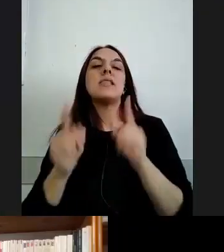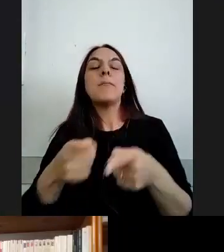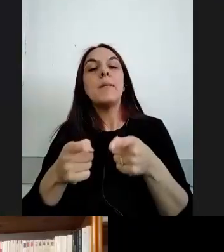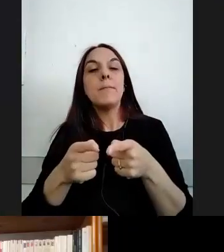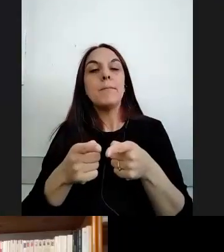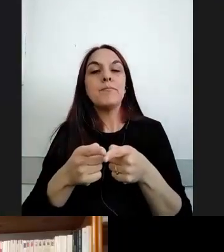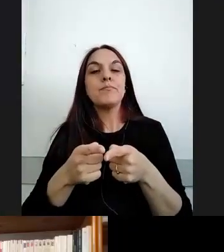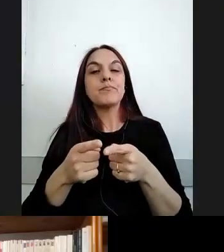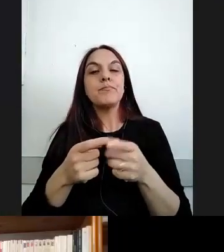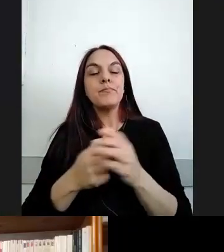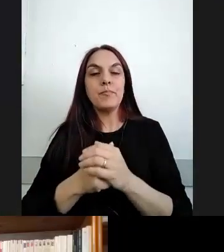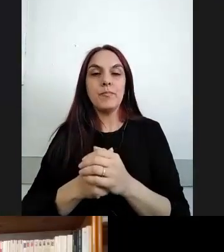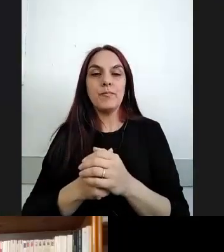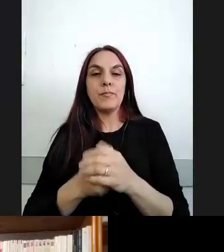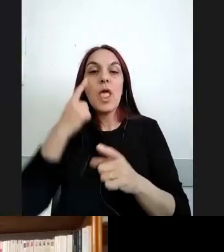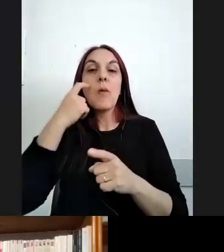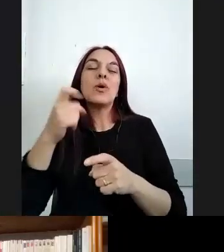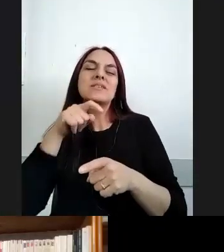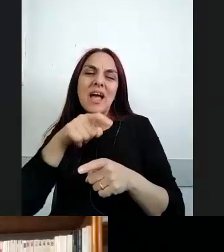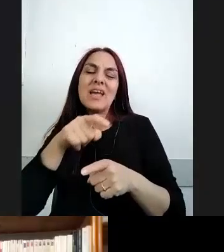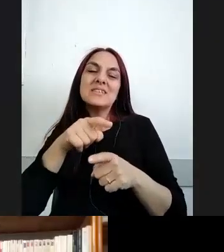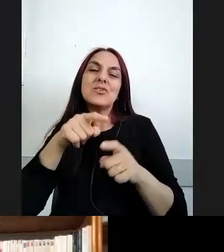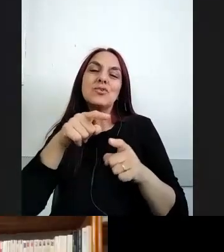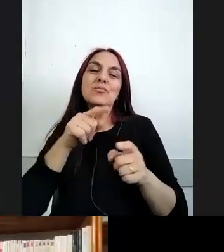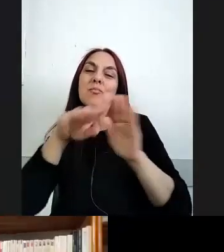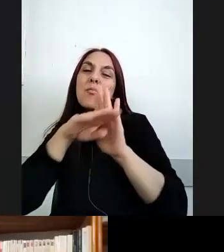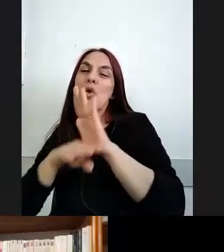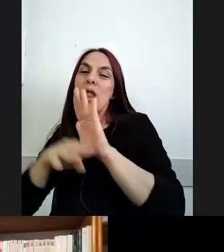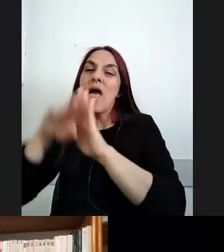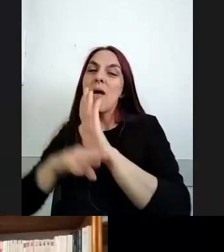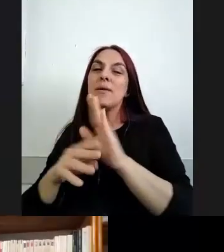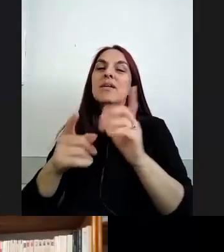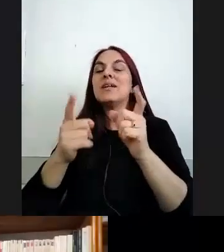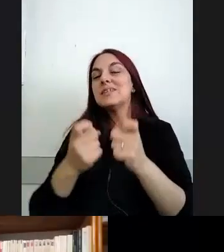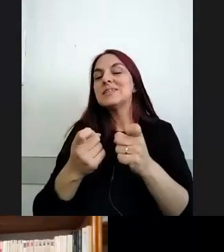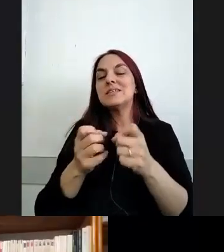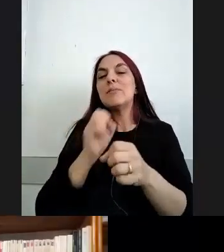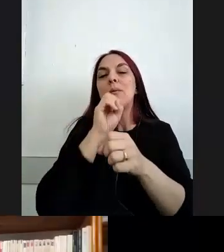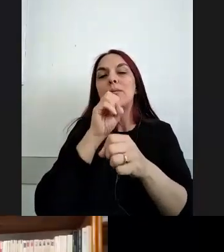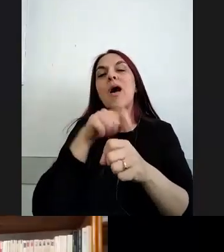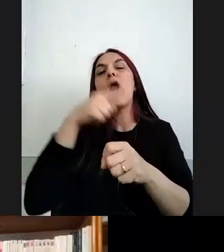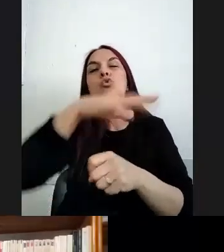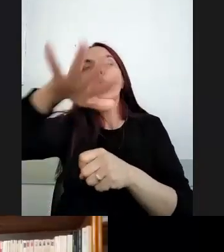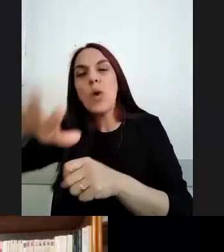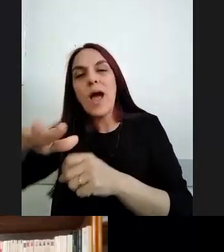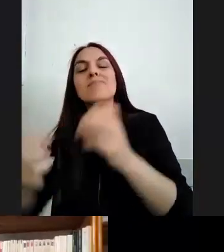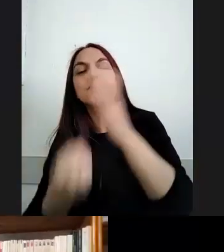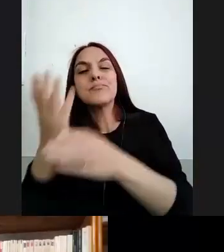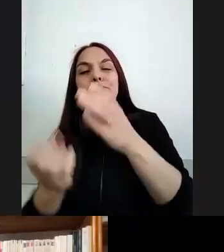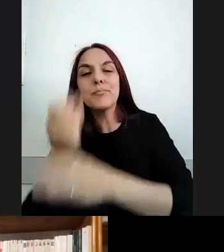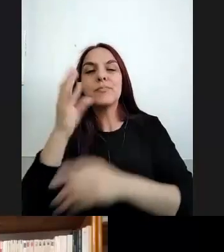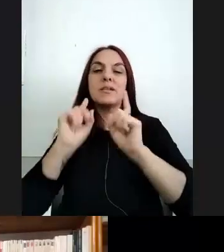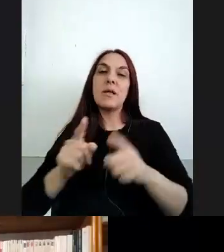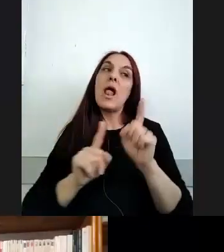son iniciativas que deben ser complementadas en muchos otros espacios en algunos digamos con mucha fuerza se vienen